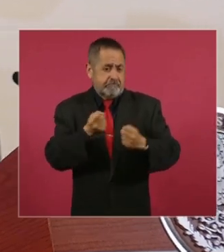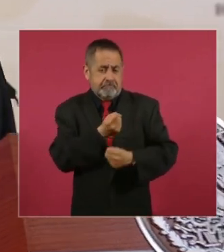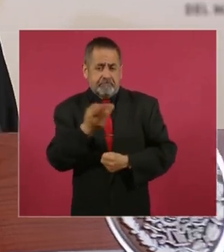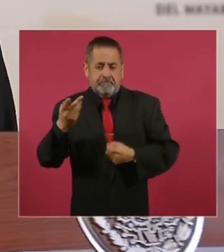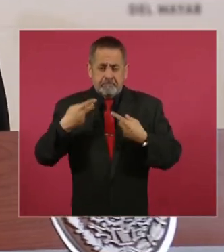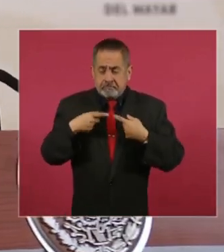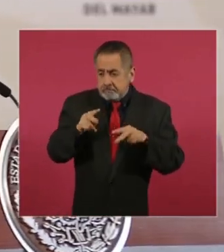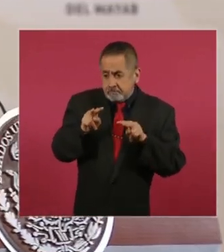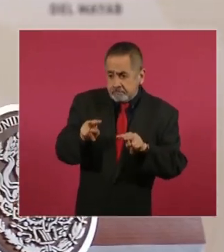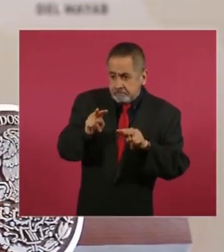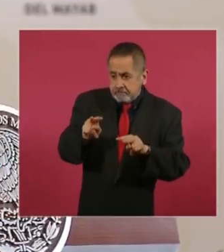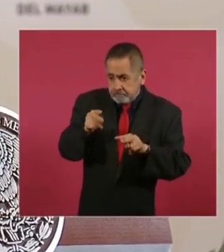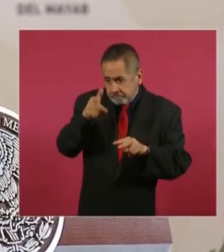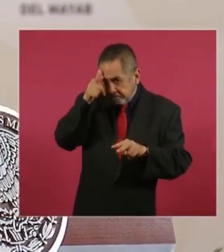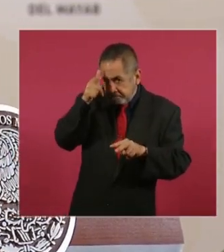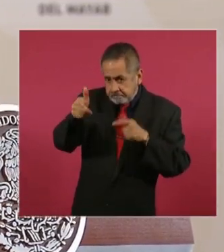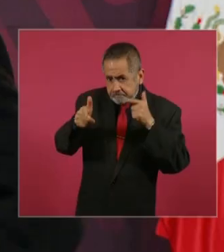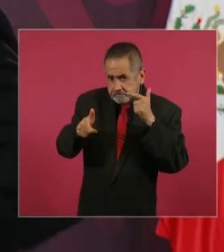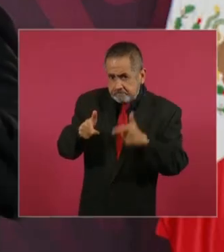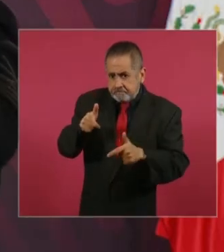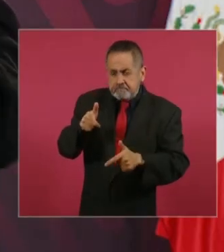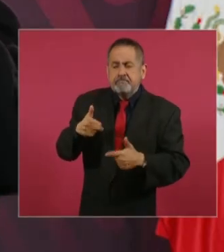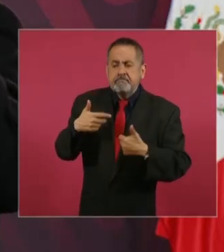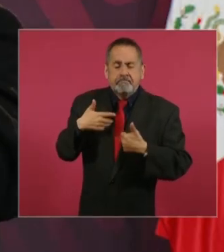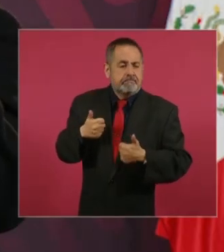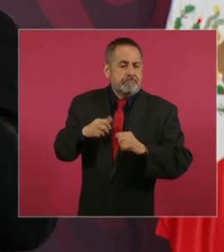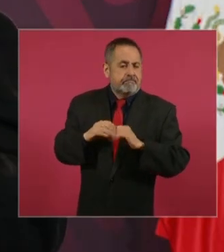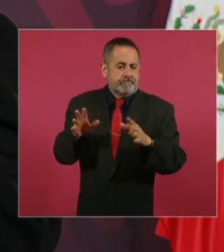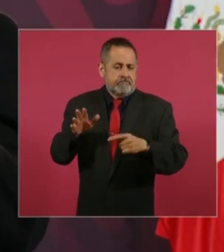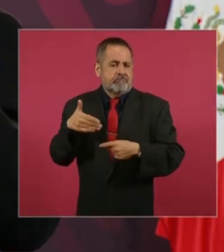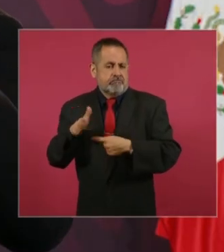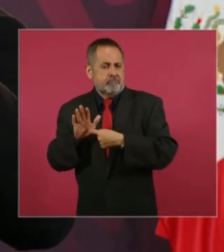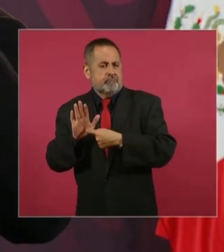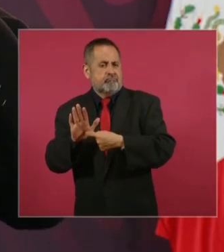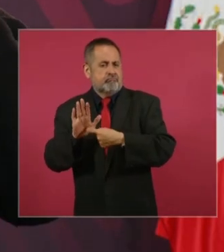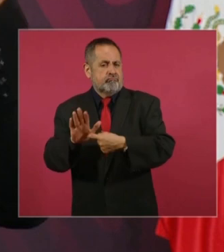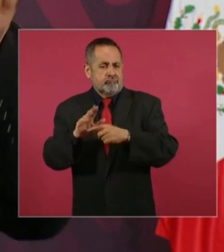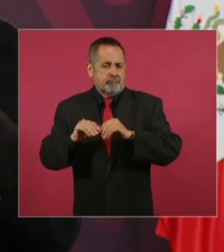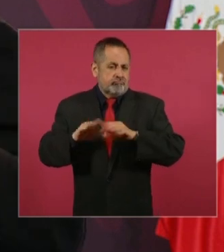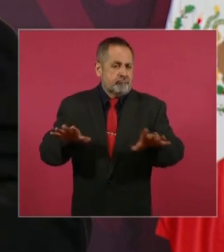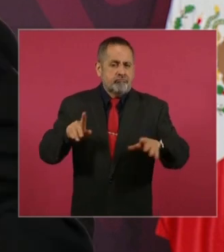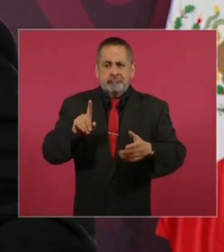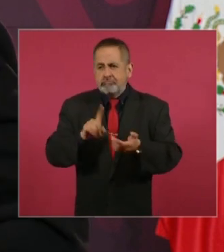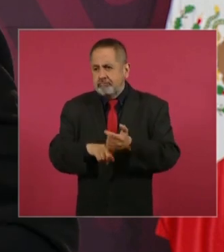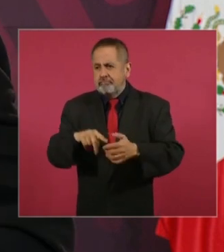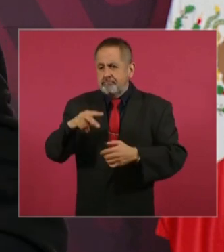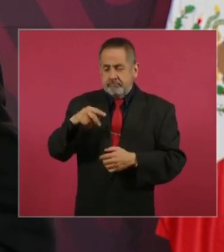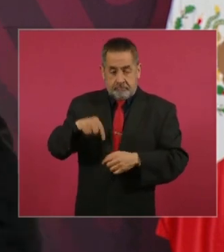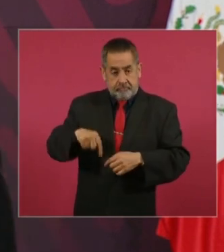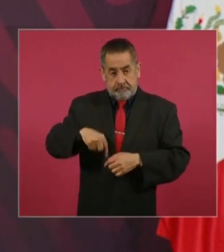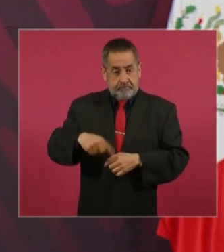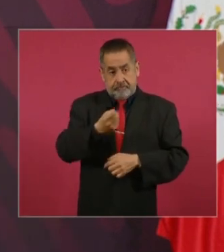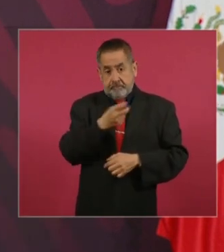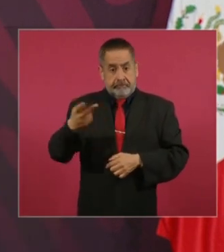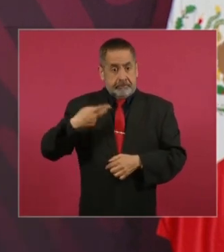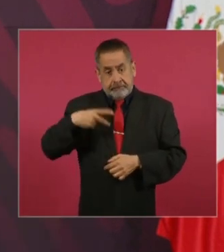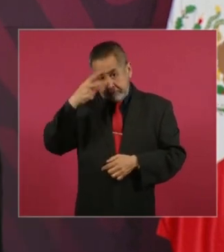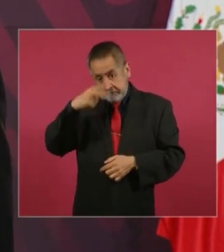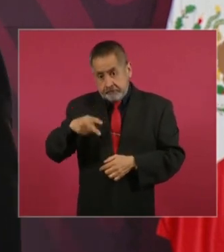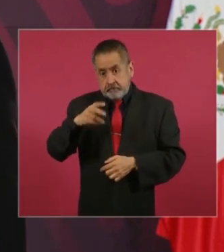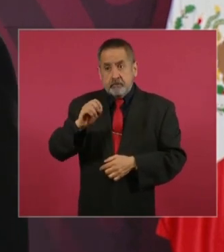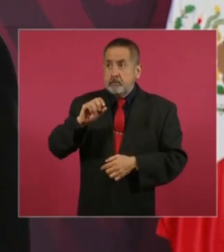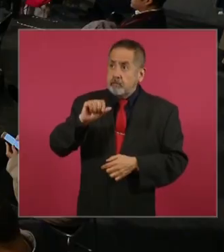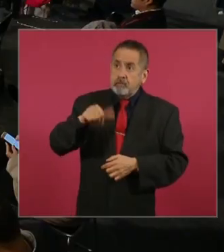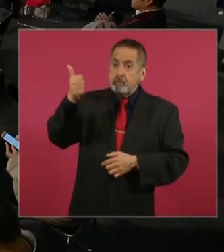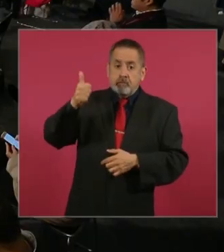se enteran de cómo están las cosas, no sólo en México, sino también afuera.